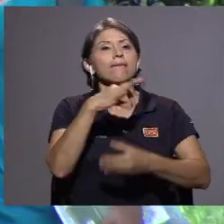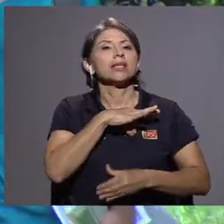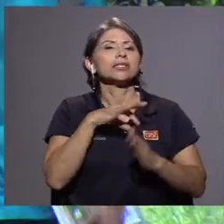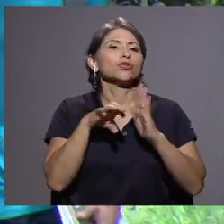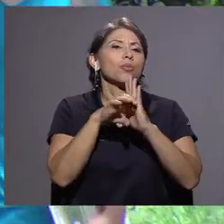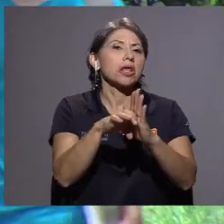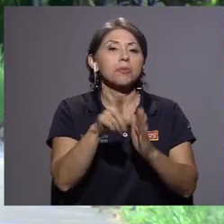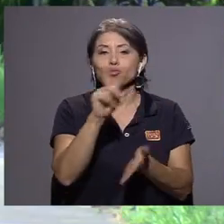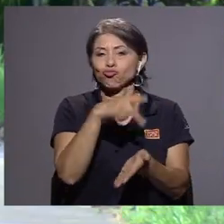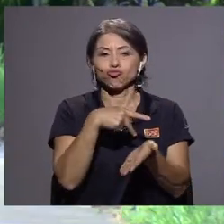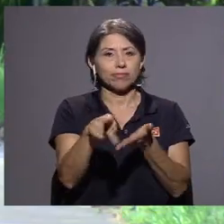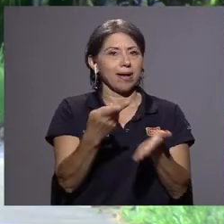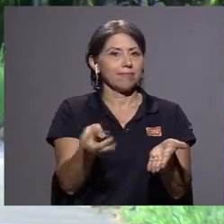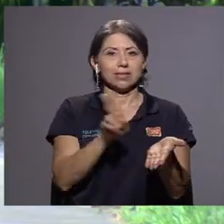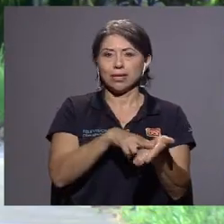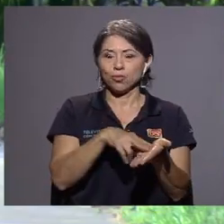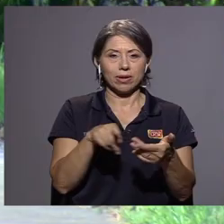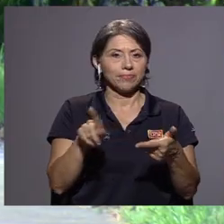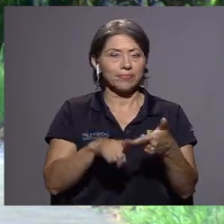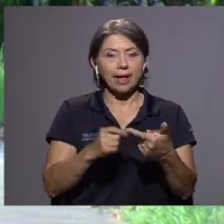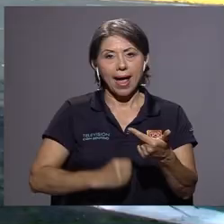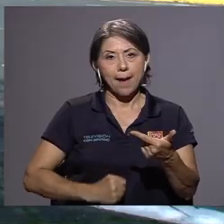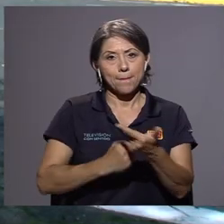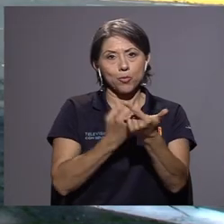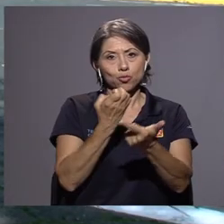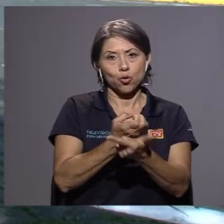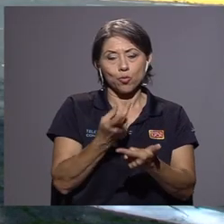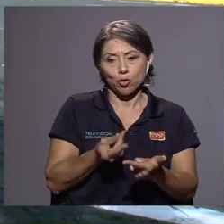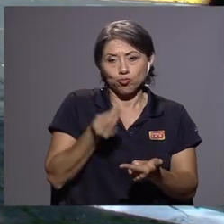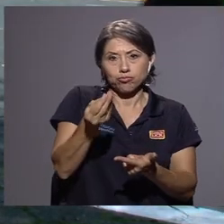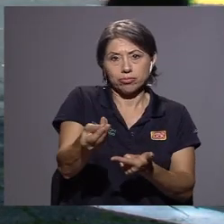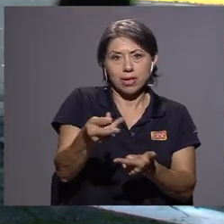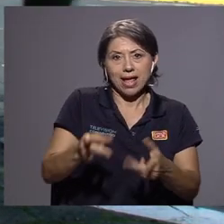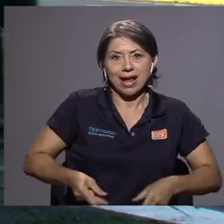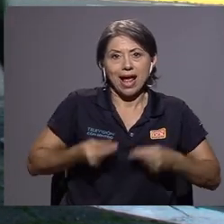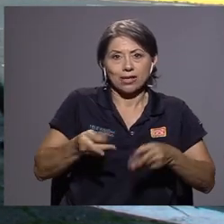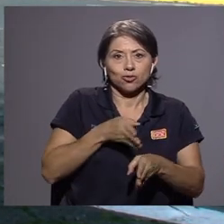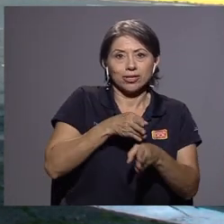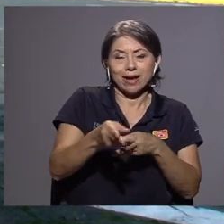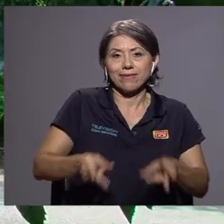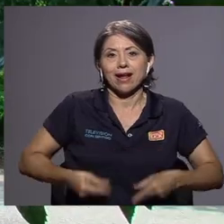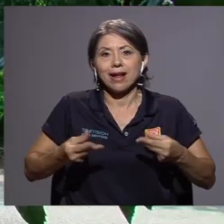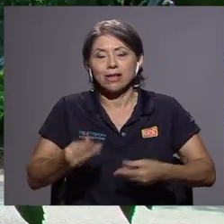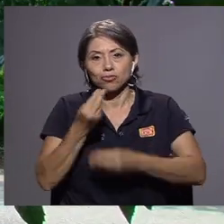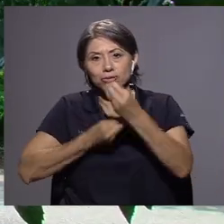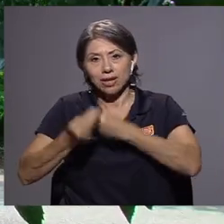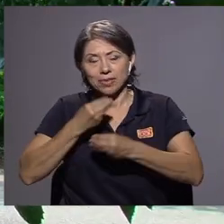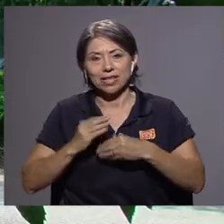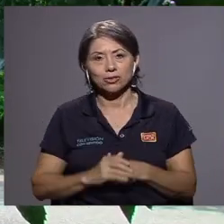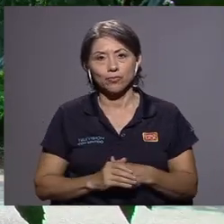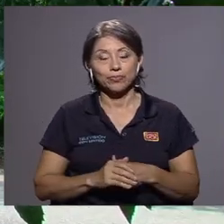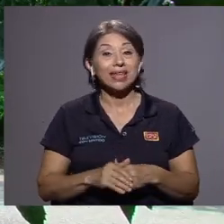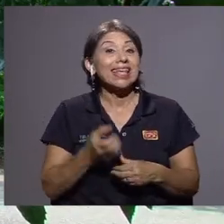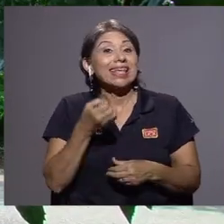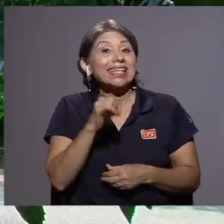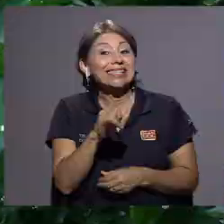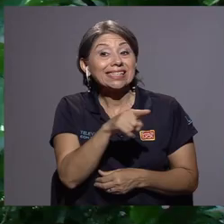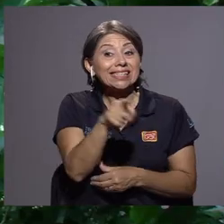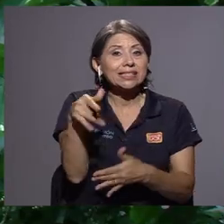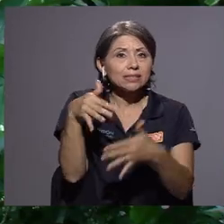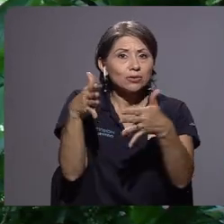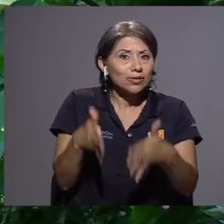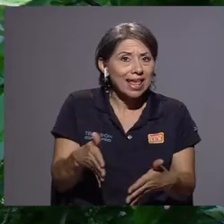categorías y brinda beneficios como exoneración total de la matrícula, apoyo económico para gastos de carrera y gastos de alimentación.